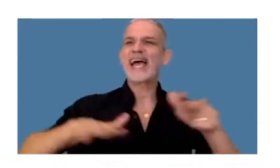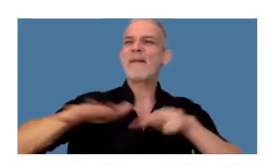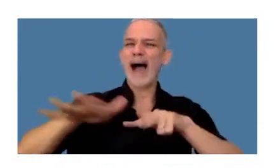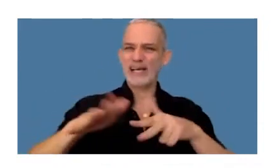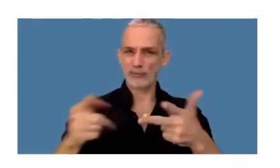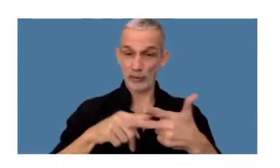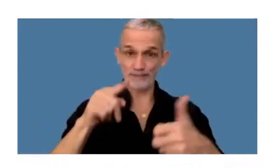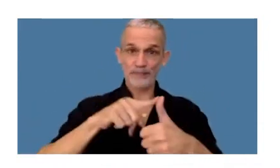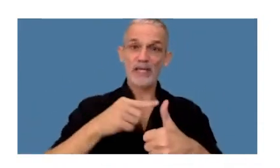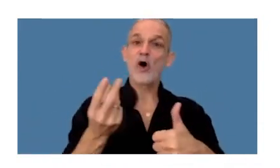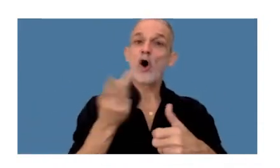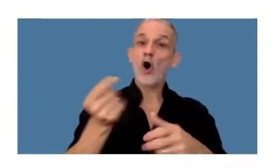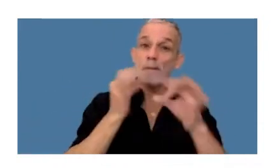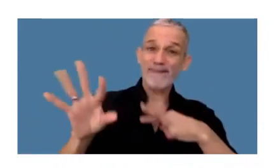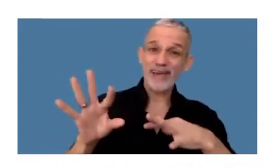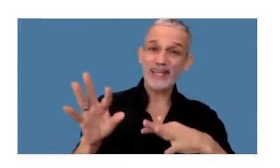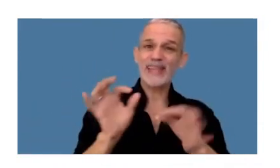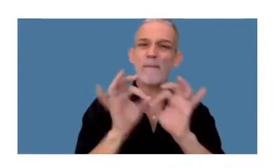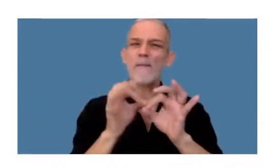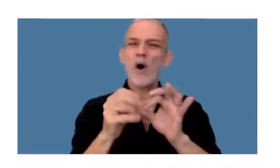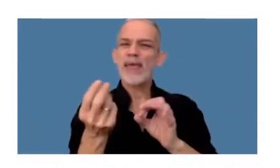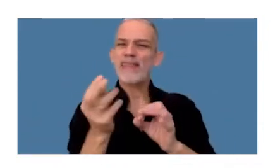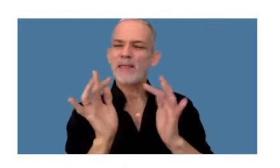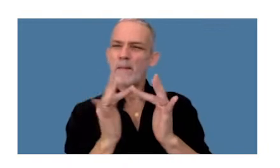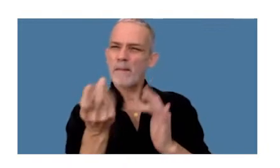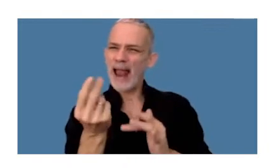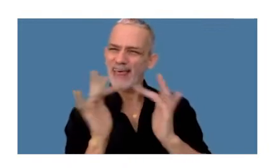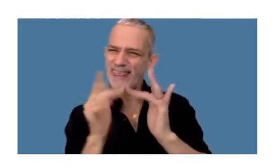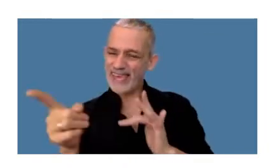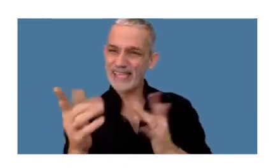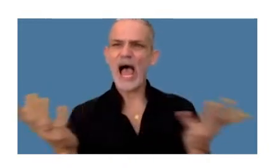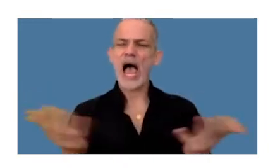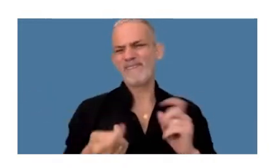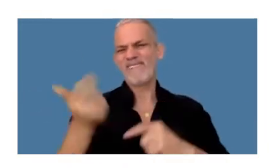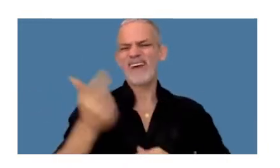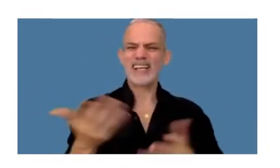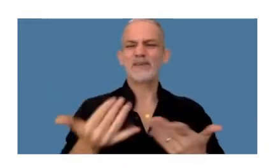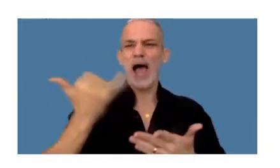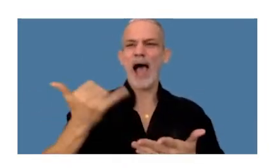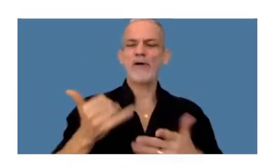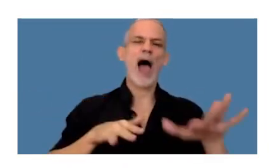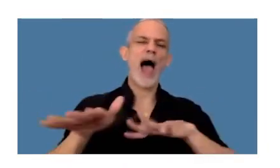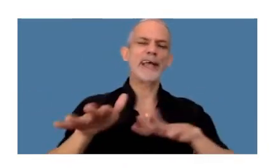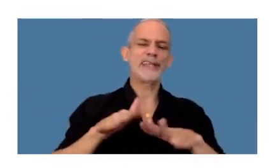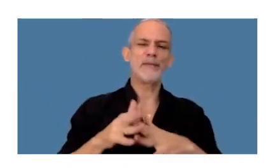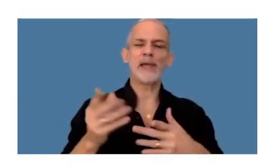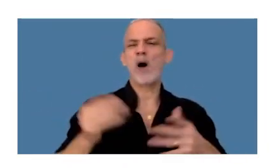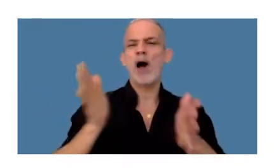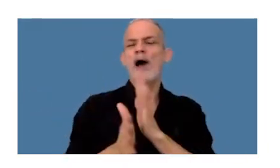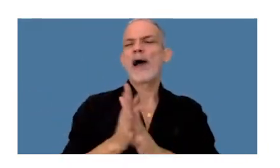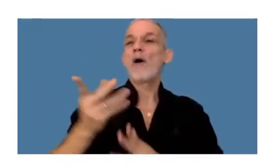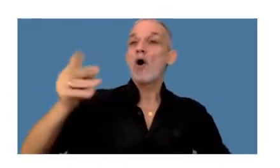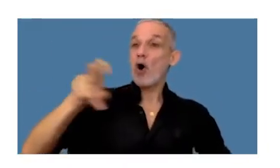con relación a la compra venta de monedas digitales sería fácil determinar cuándo se está desarrollando una actividad a título oneroso